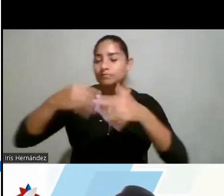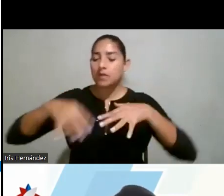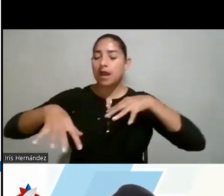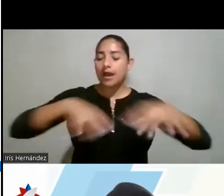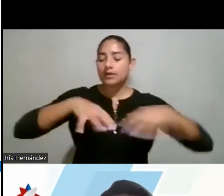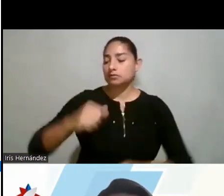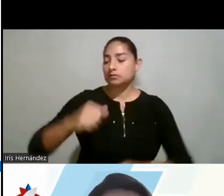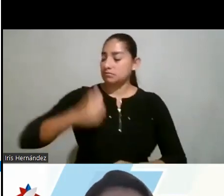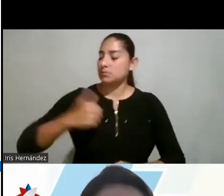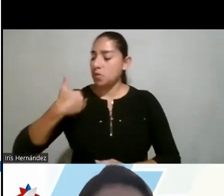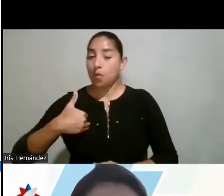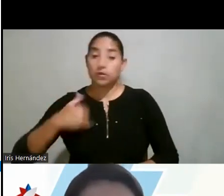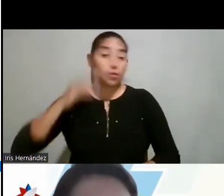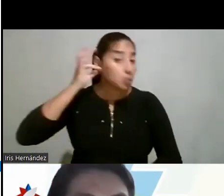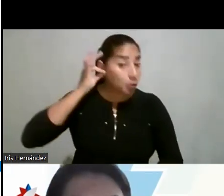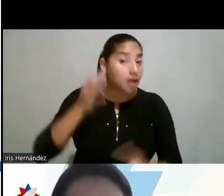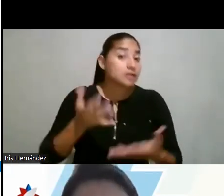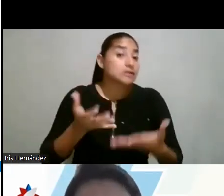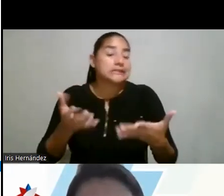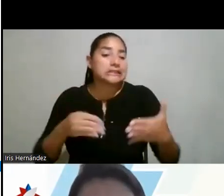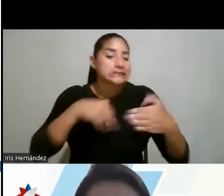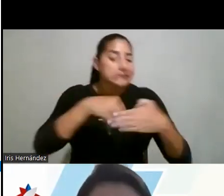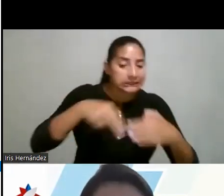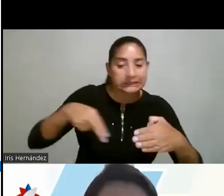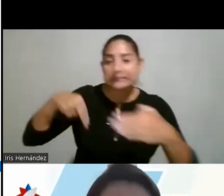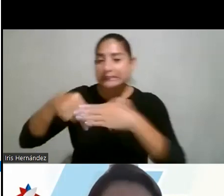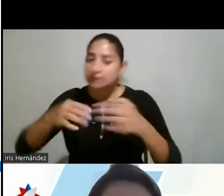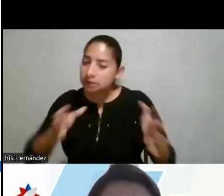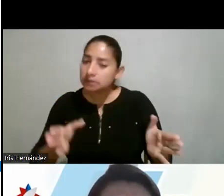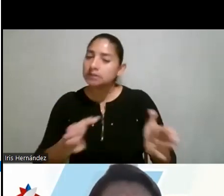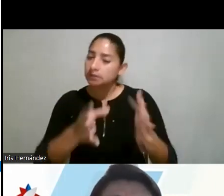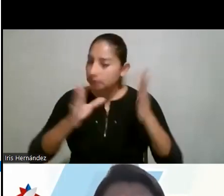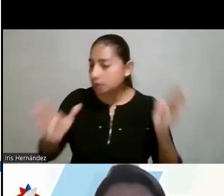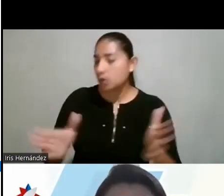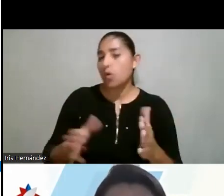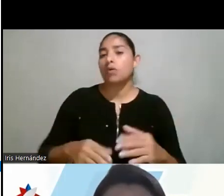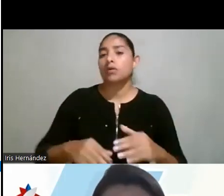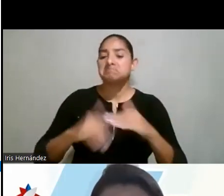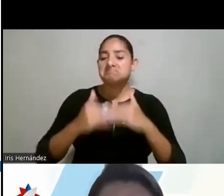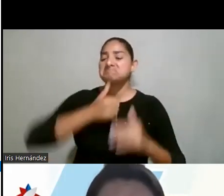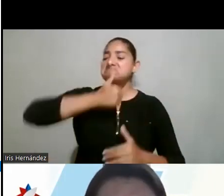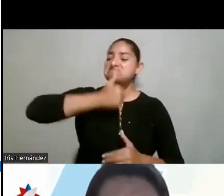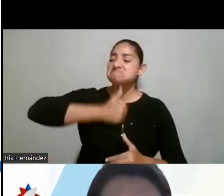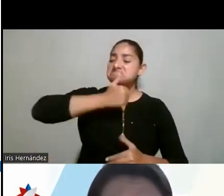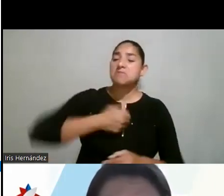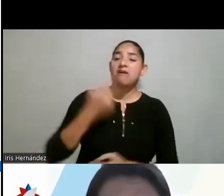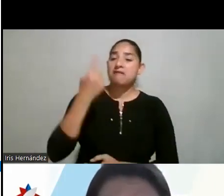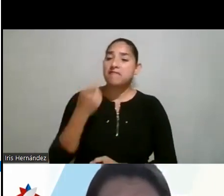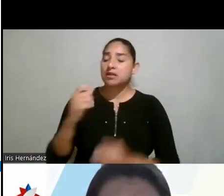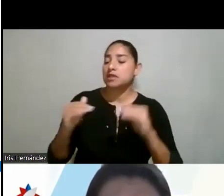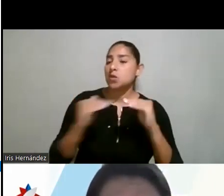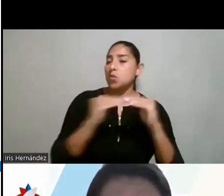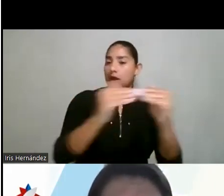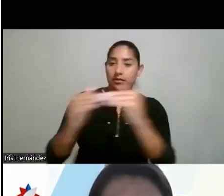de hombres y mujeres que de alguna manera fomentan, alientan o toleran esa falta de igualdad y